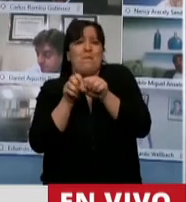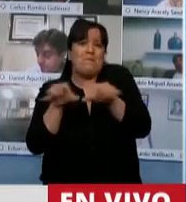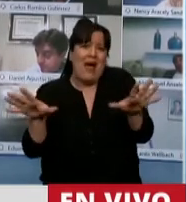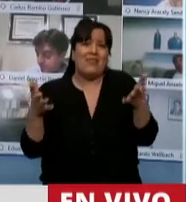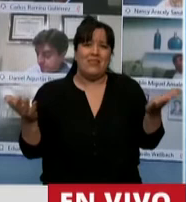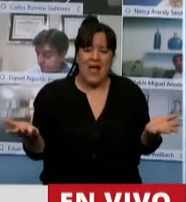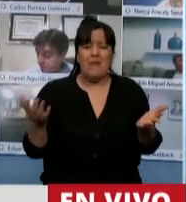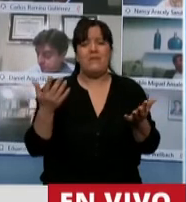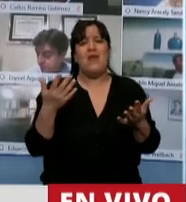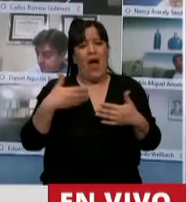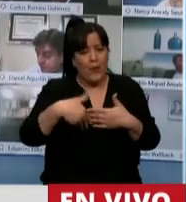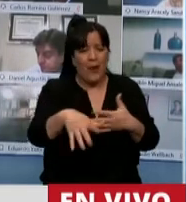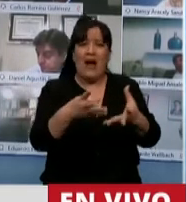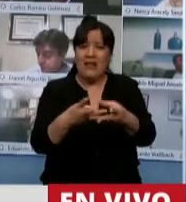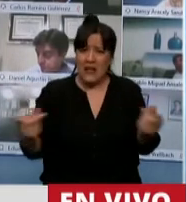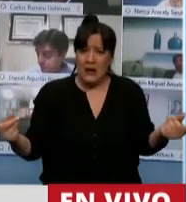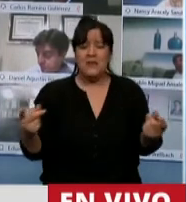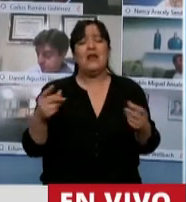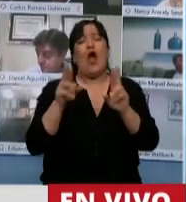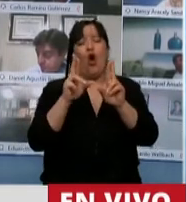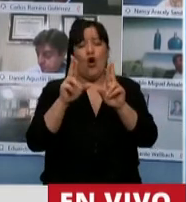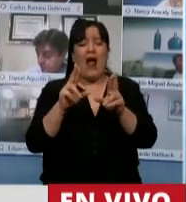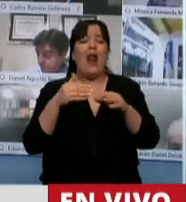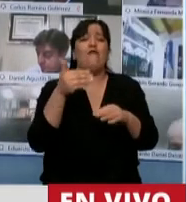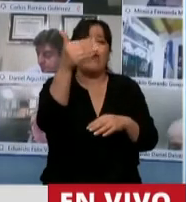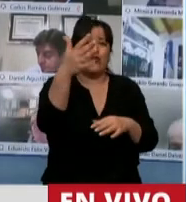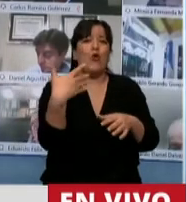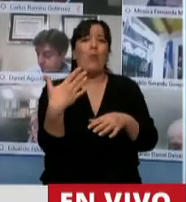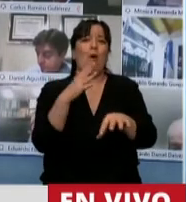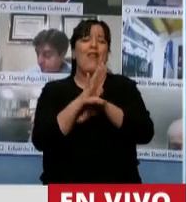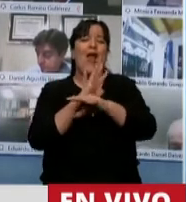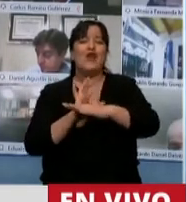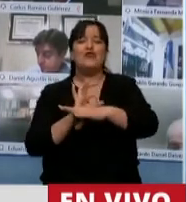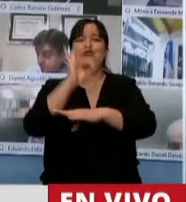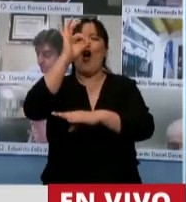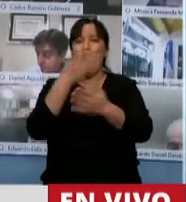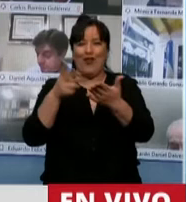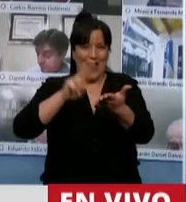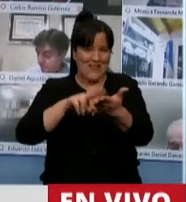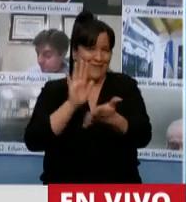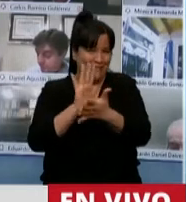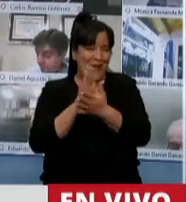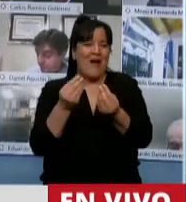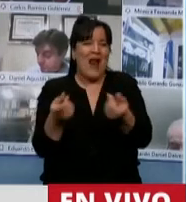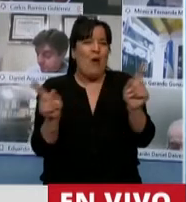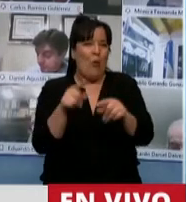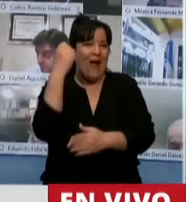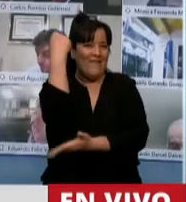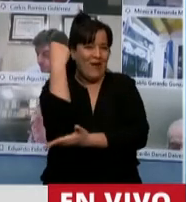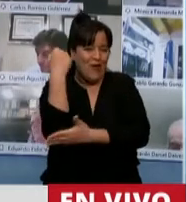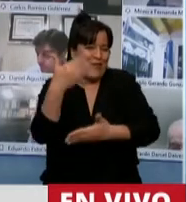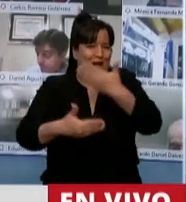concluya y vuelva a salir el sol que permita que se reactive normalmente la actividad. Es